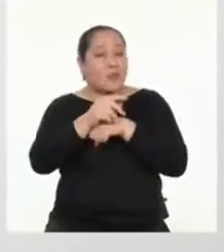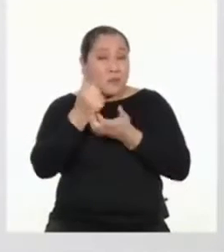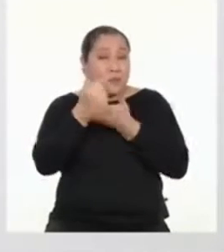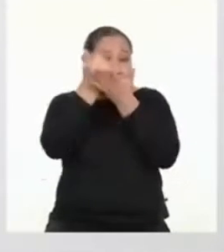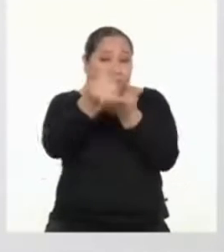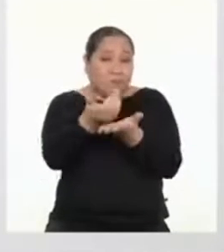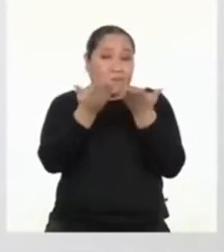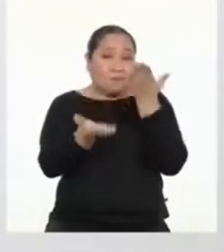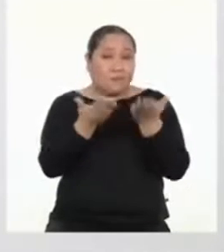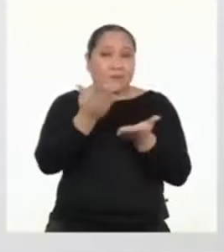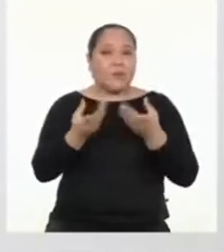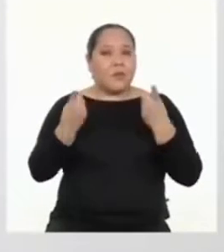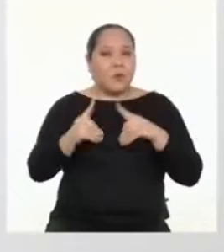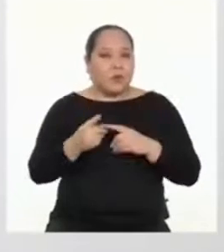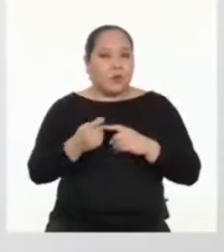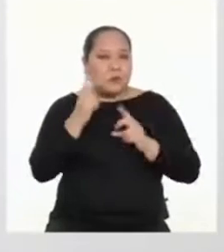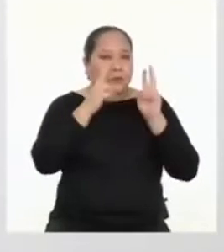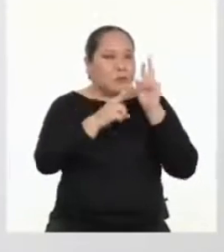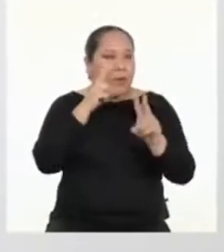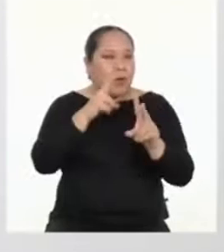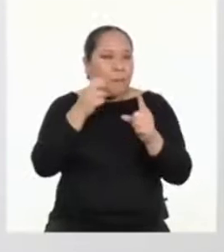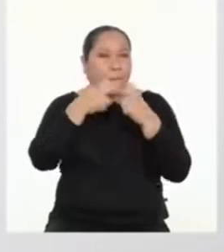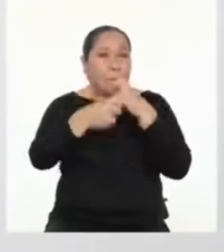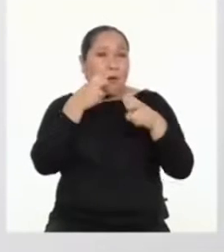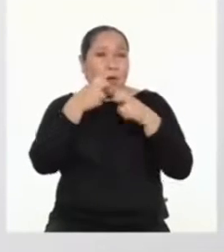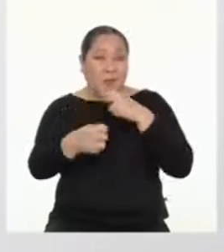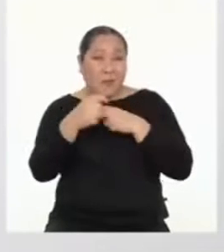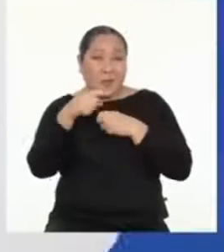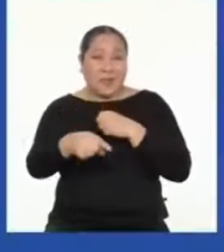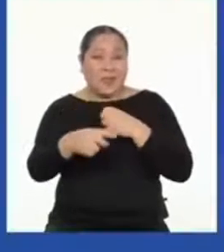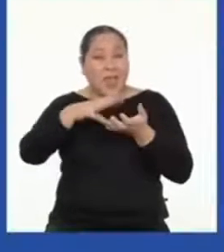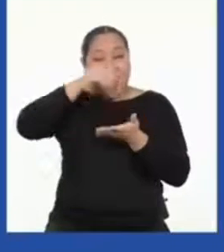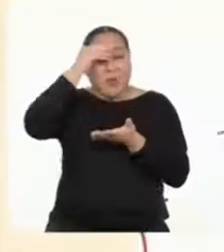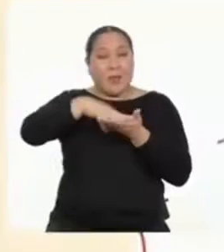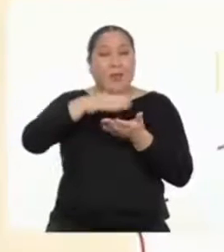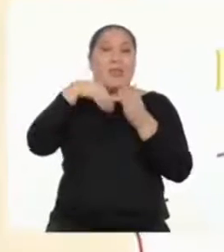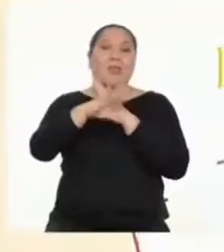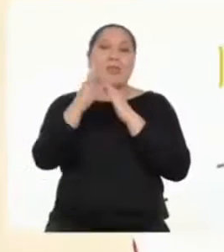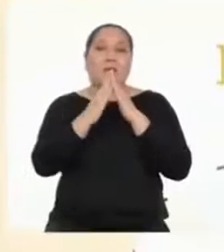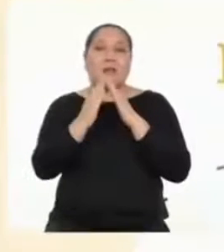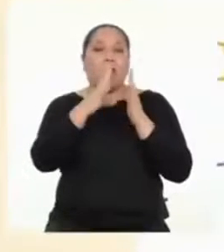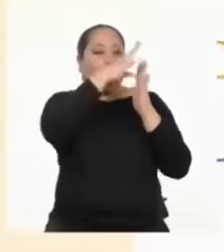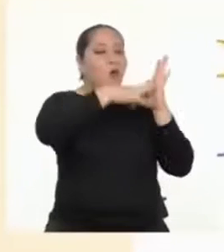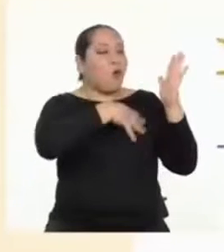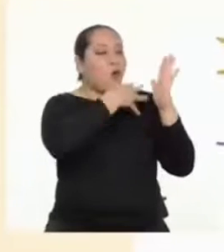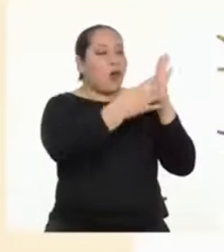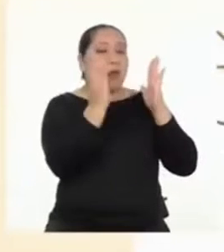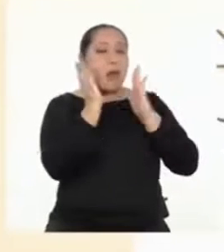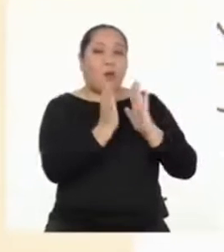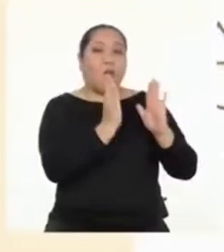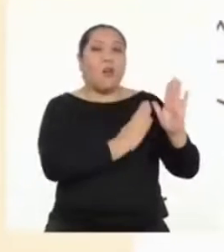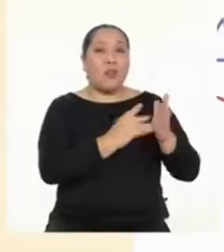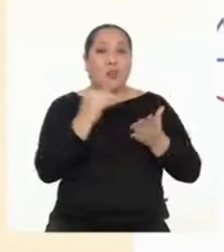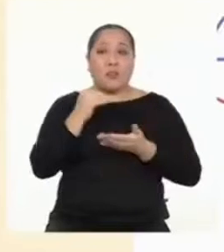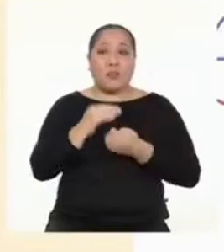ser de mucha ayuda cuando se enfrenten a retos de aprendizaje en casa. Organicen sus horarios de estudio.